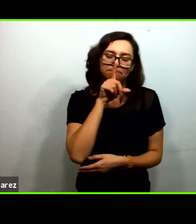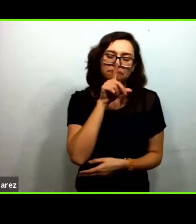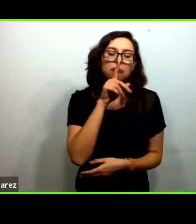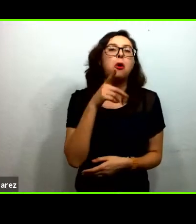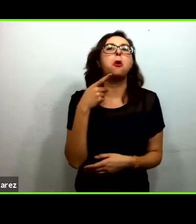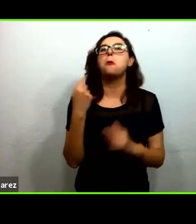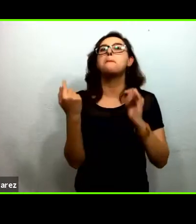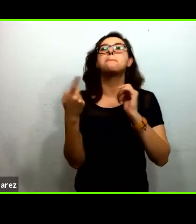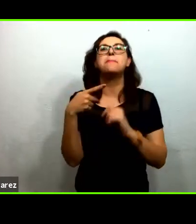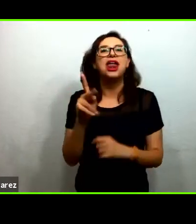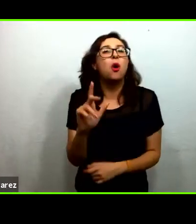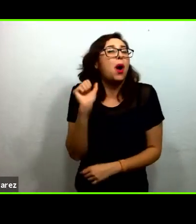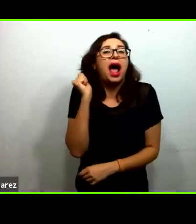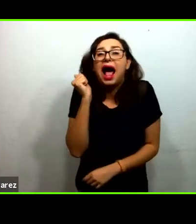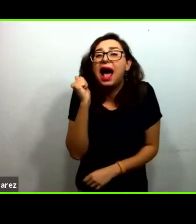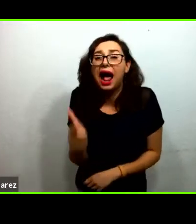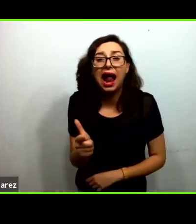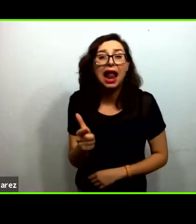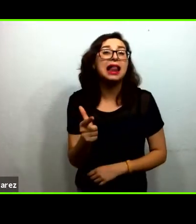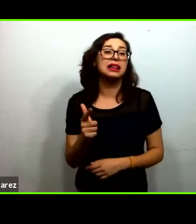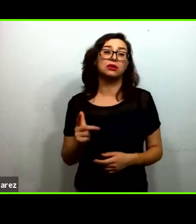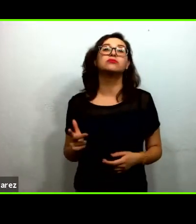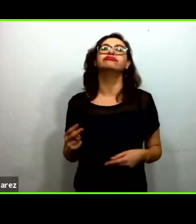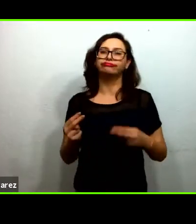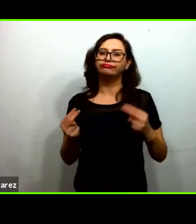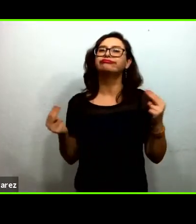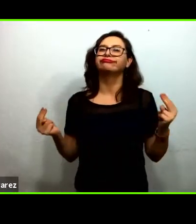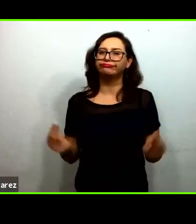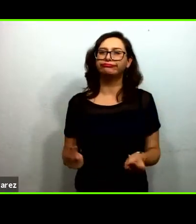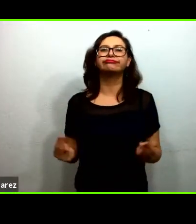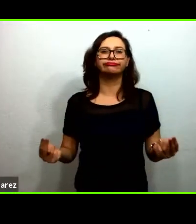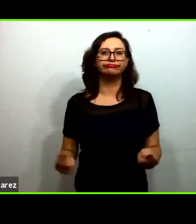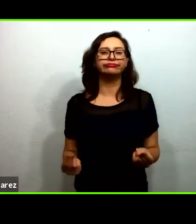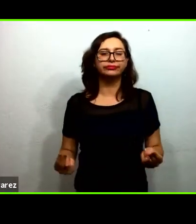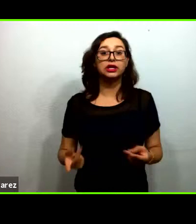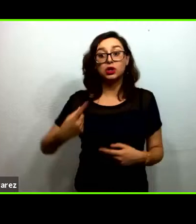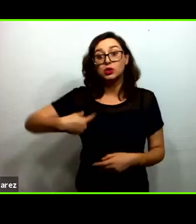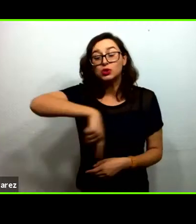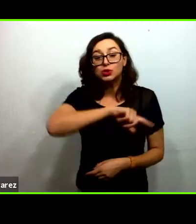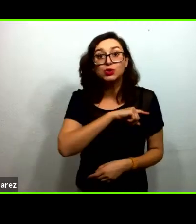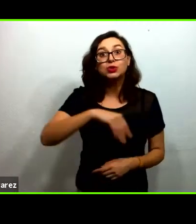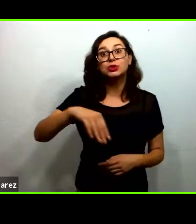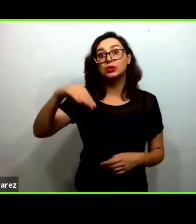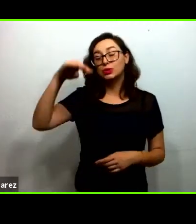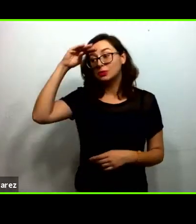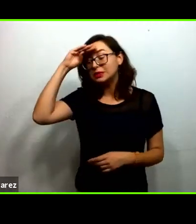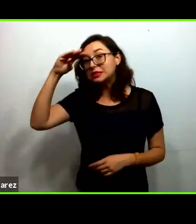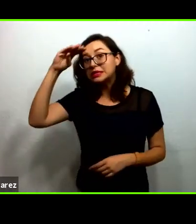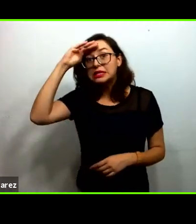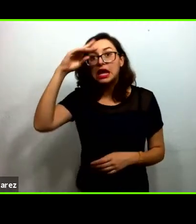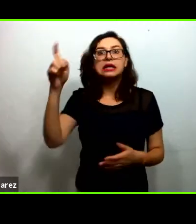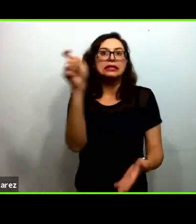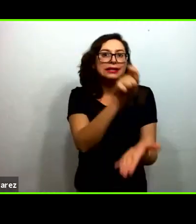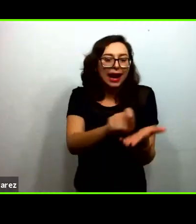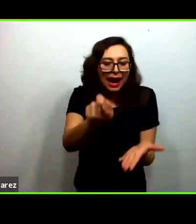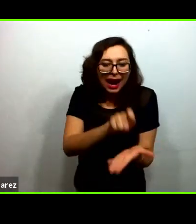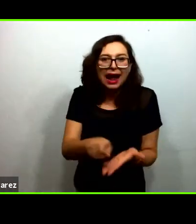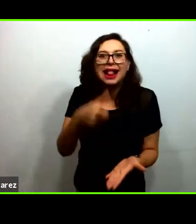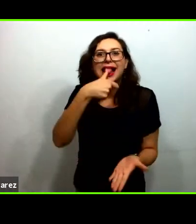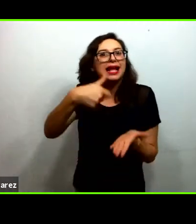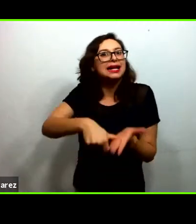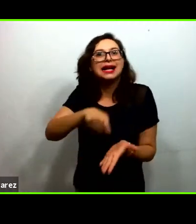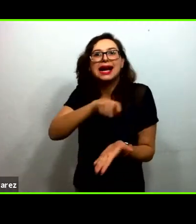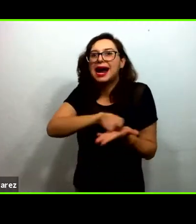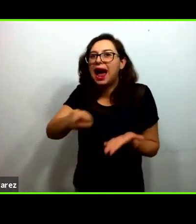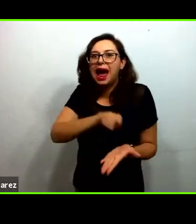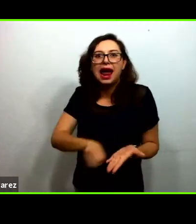algo tendremos que hacer si tendremos que recurrir a las cartas escritas enviadas